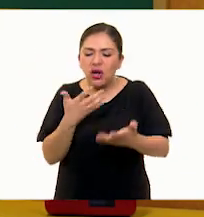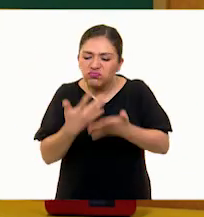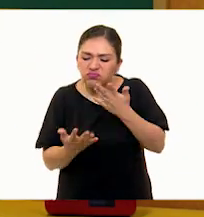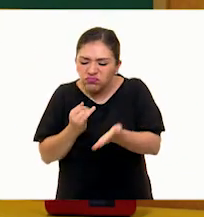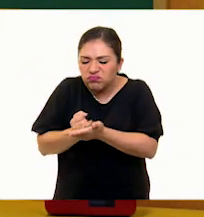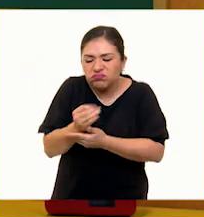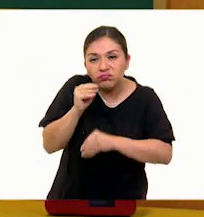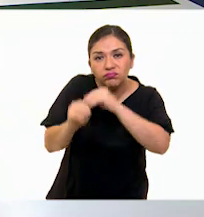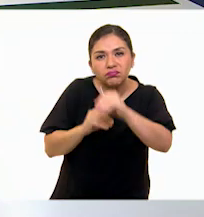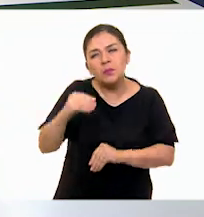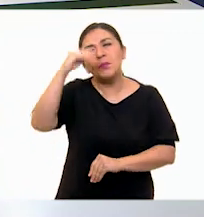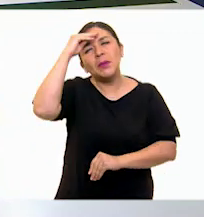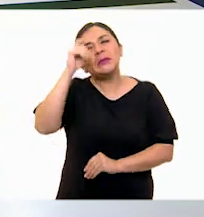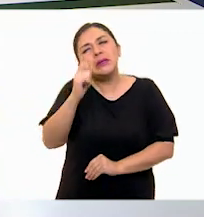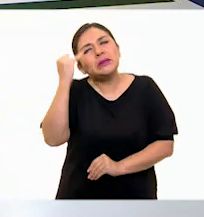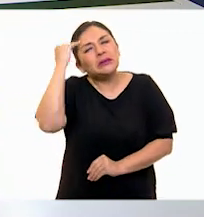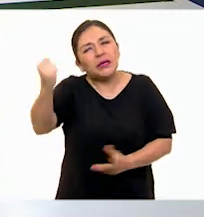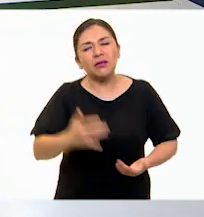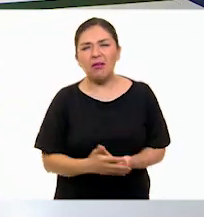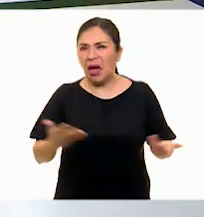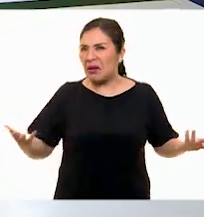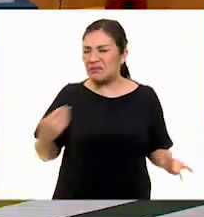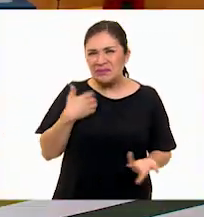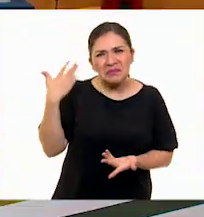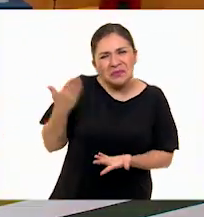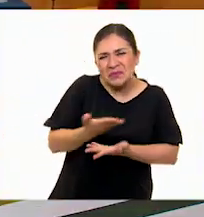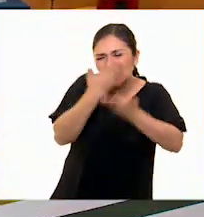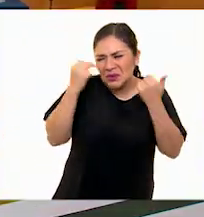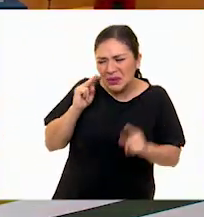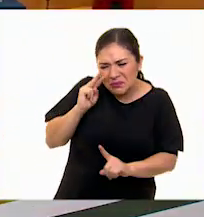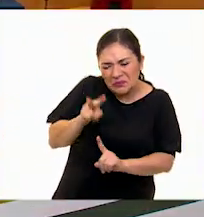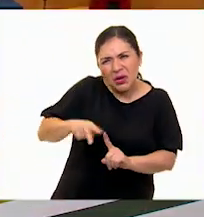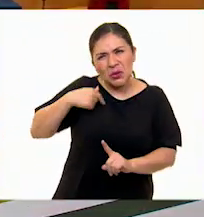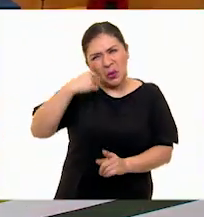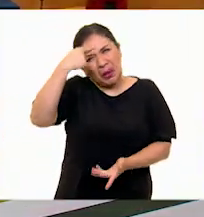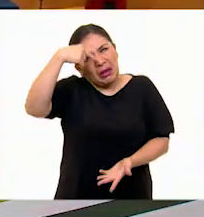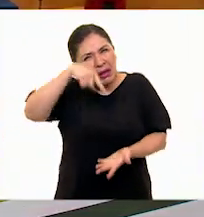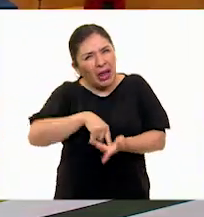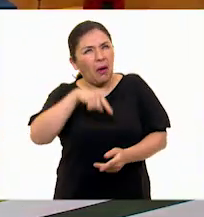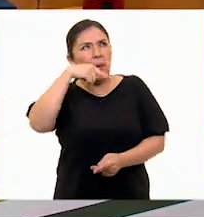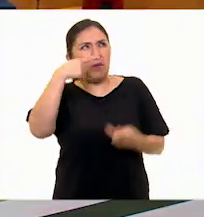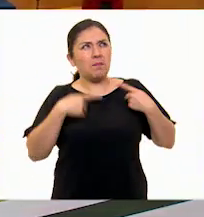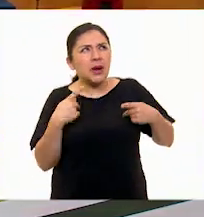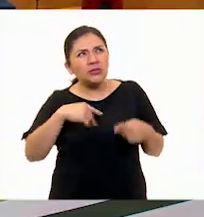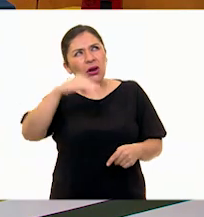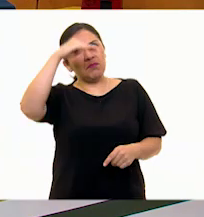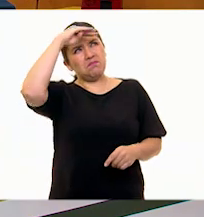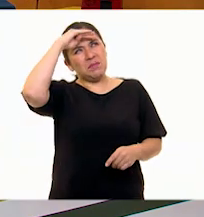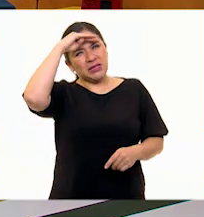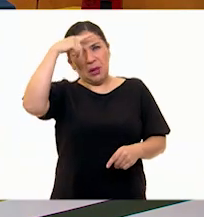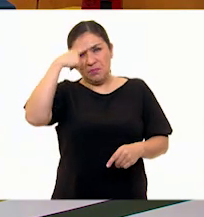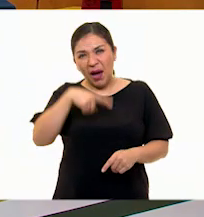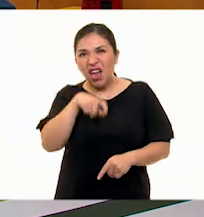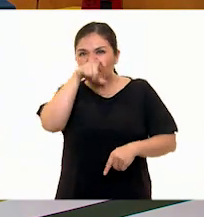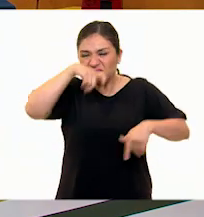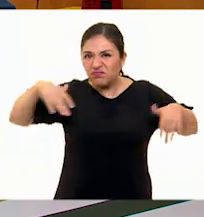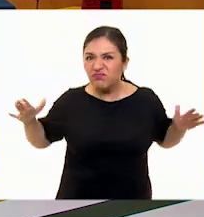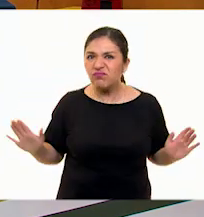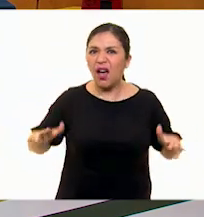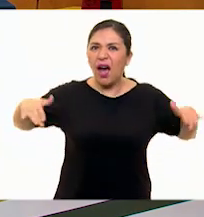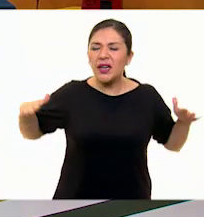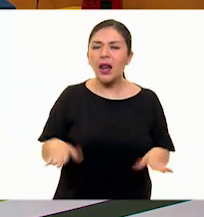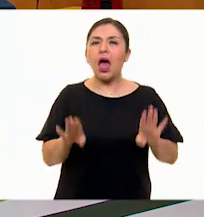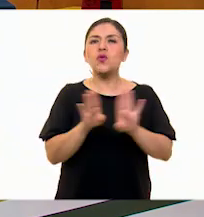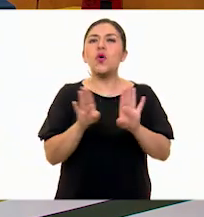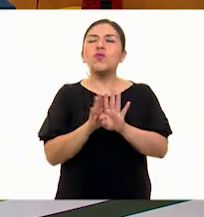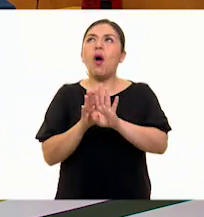te imaginas? Ajá, no lo sé. A ver, yo me imagino que para ser el águila agarró